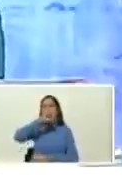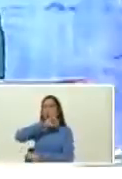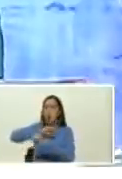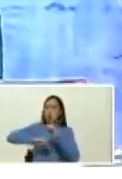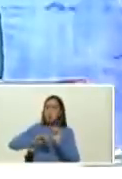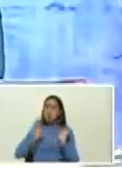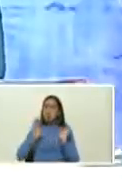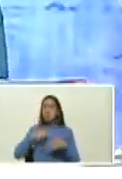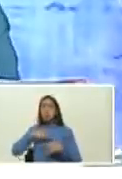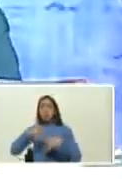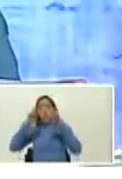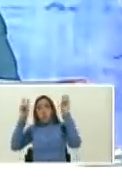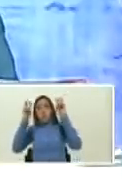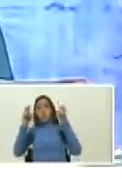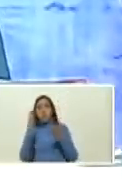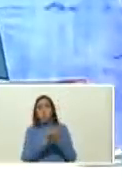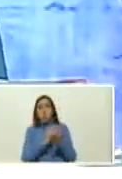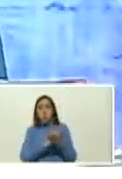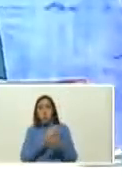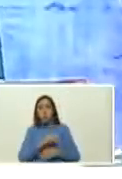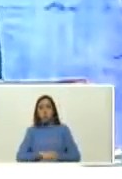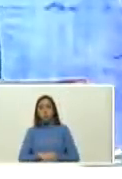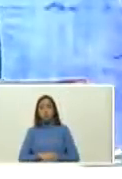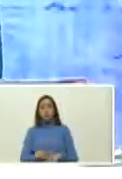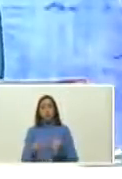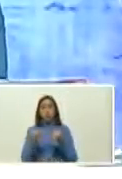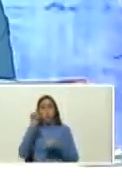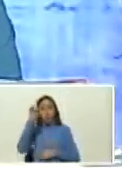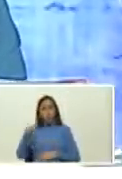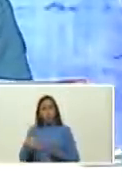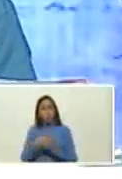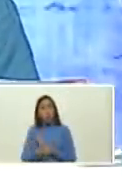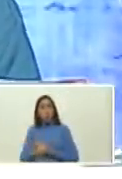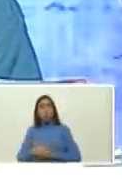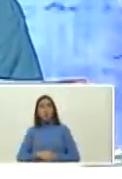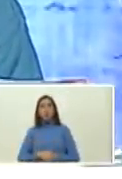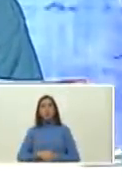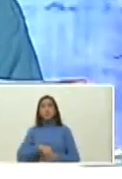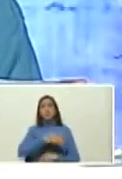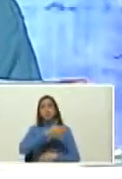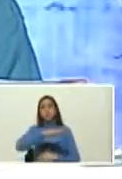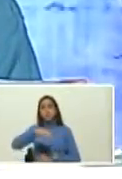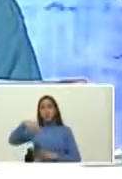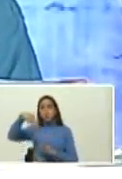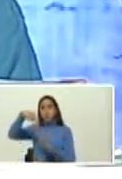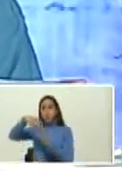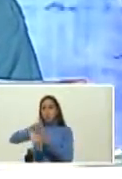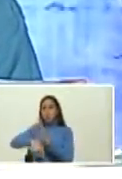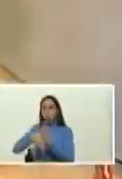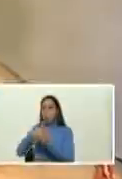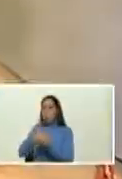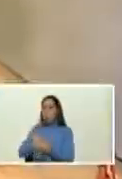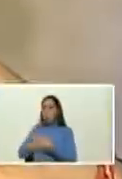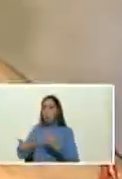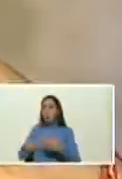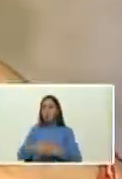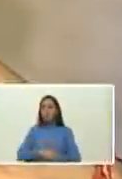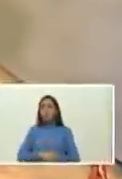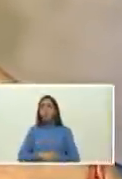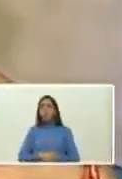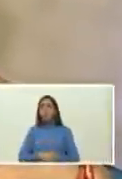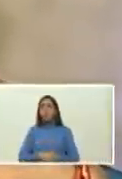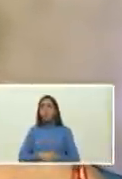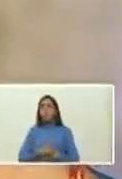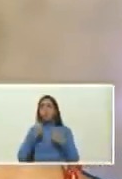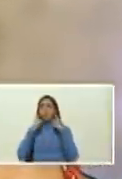interesante el título igualmente desde el arrecife de Chunosuke